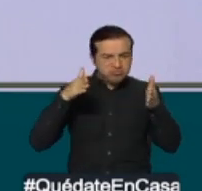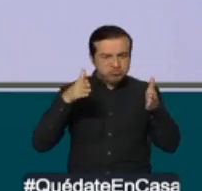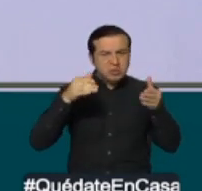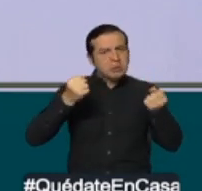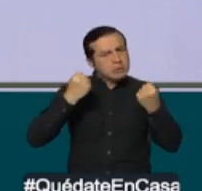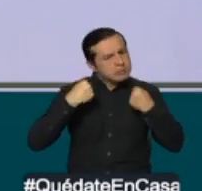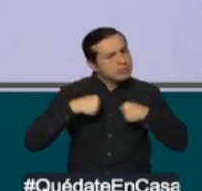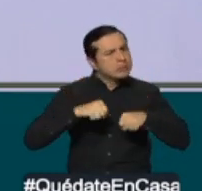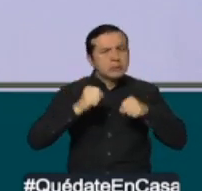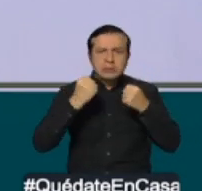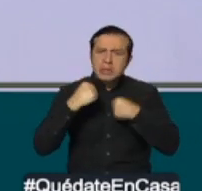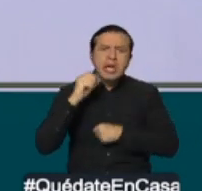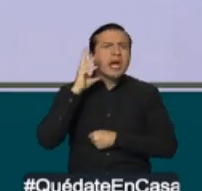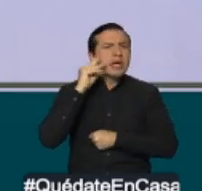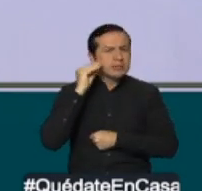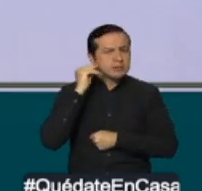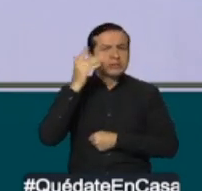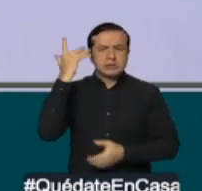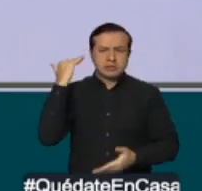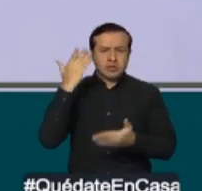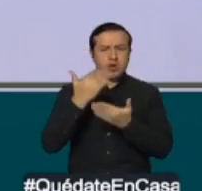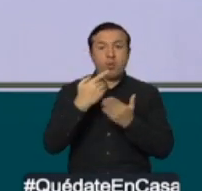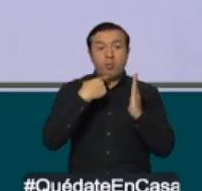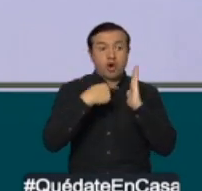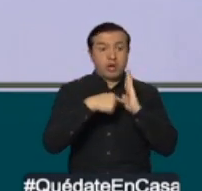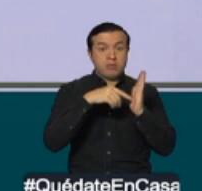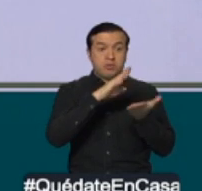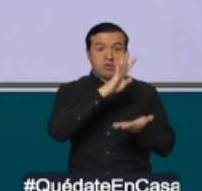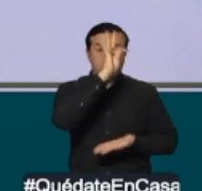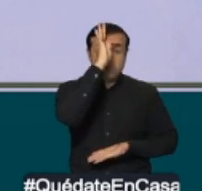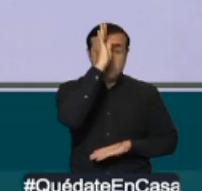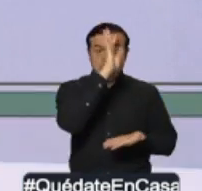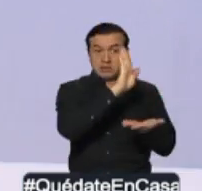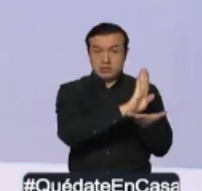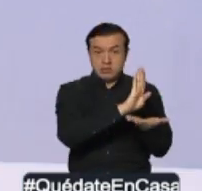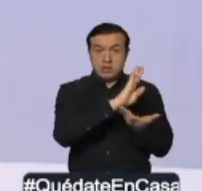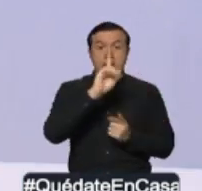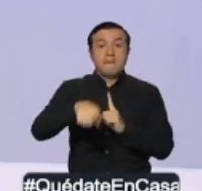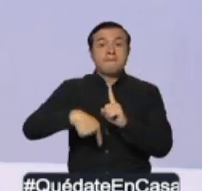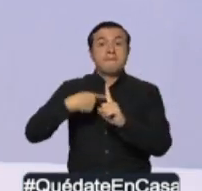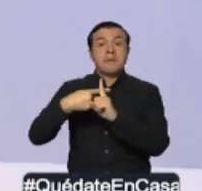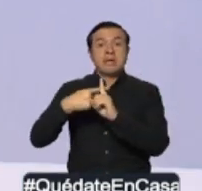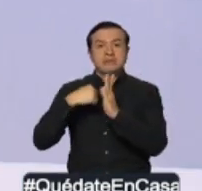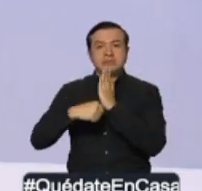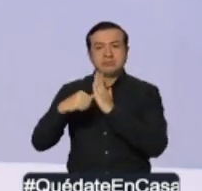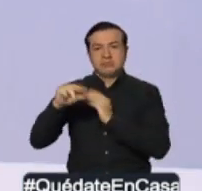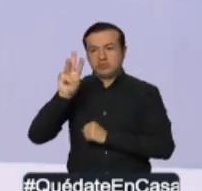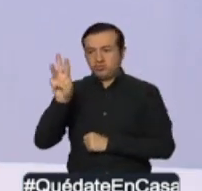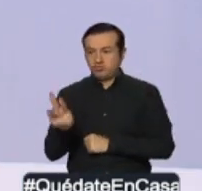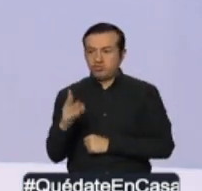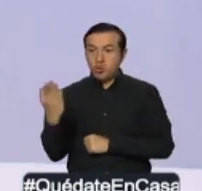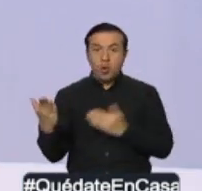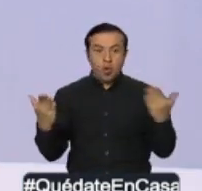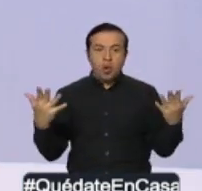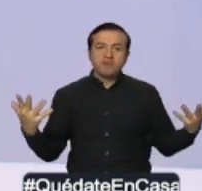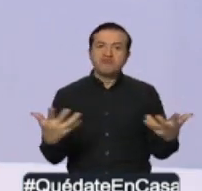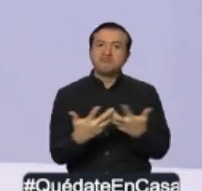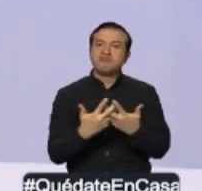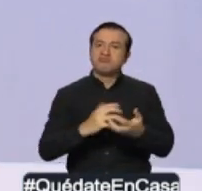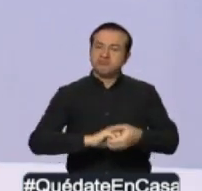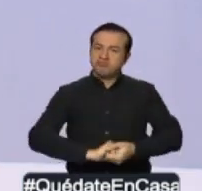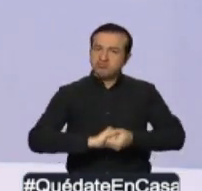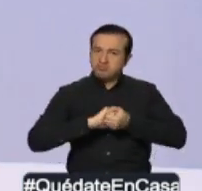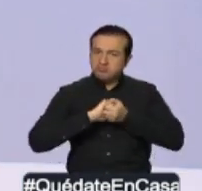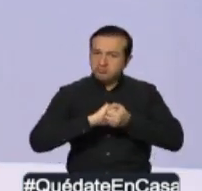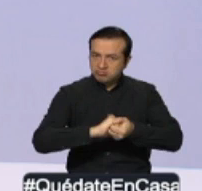esfuerzos entre el Instituto Ecuatoriano de Seguridad Social y el Ministerio de Salud. Mediante el establecimiento